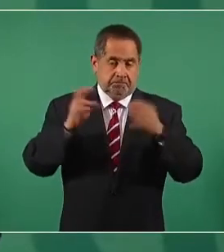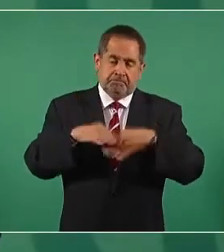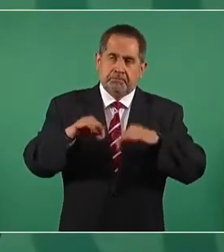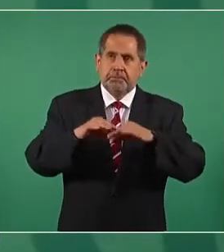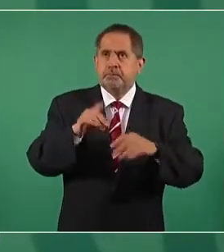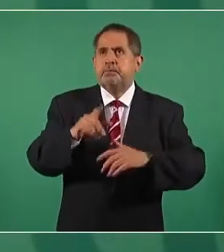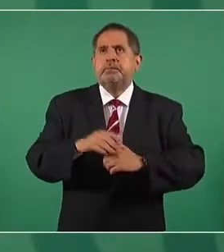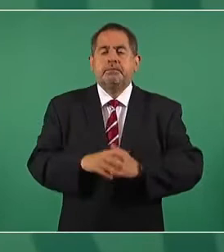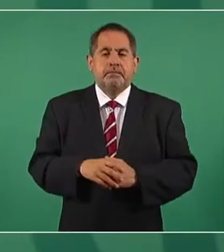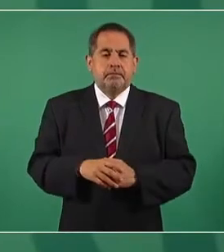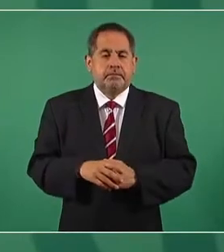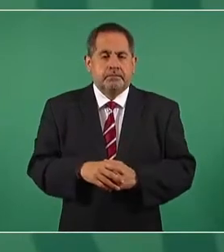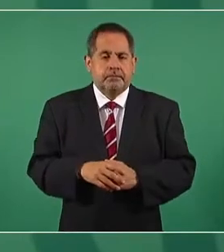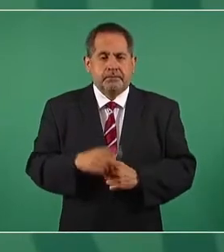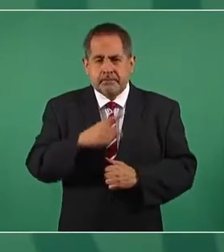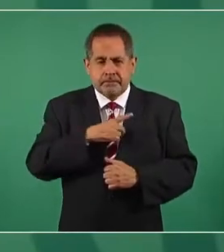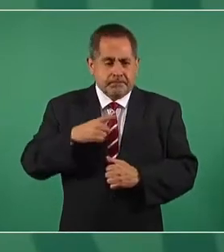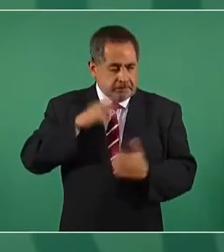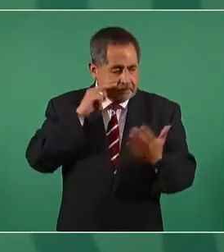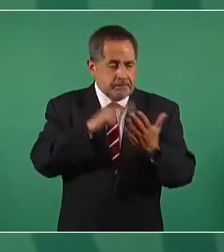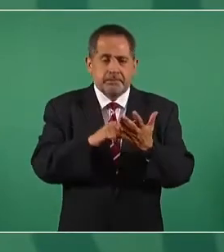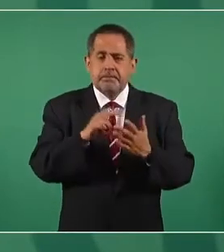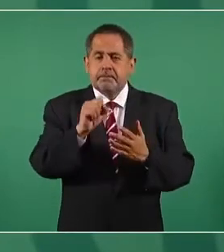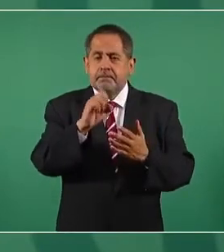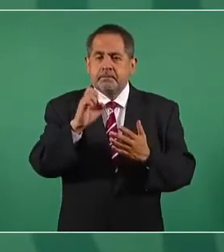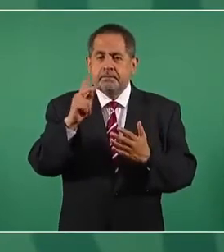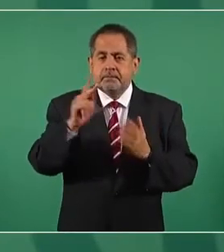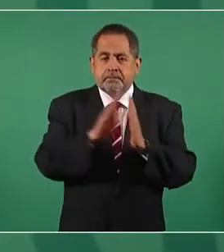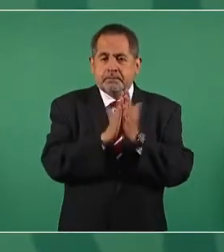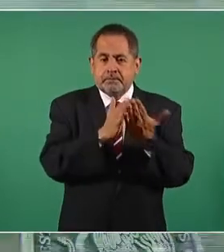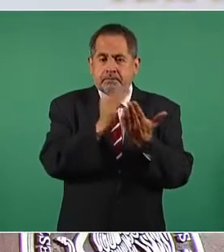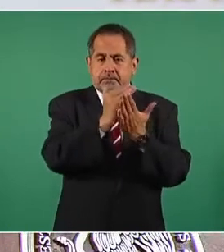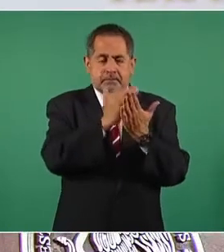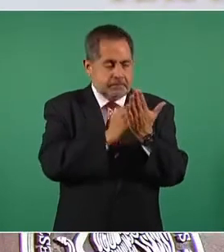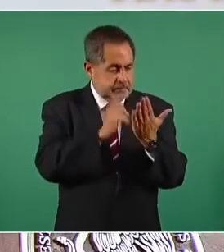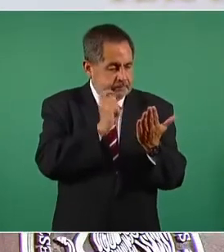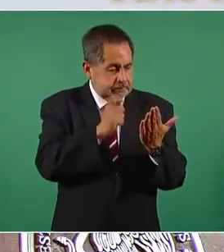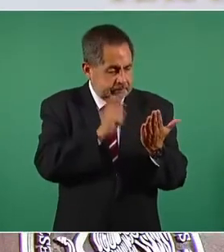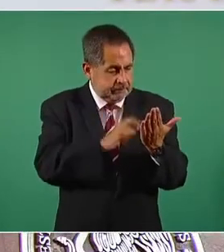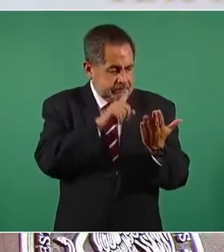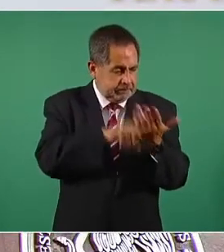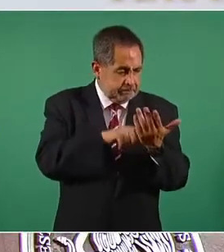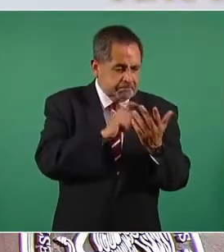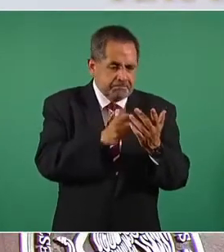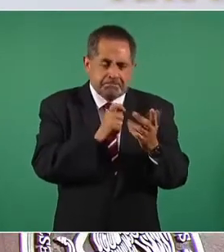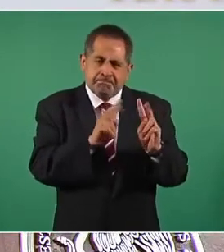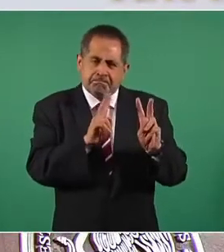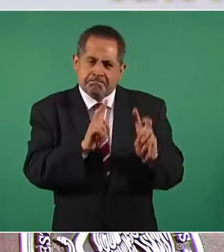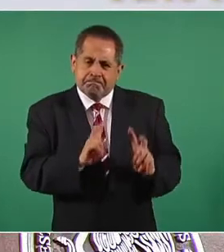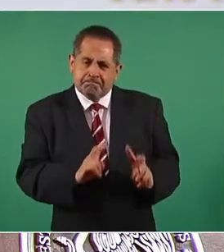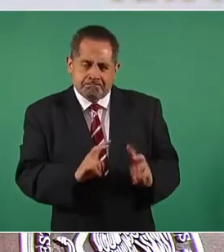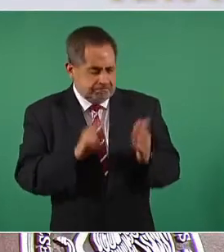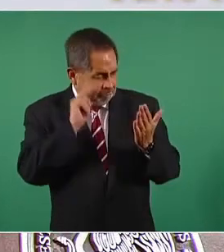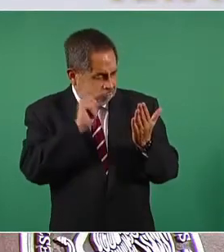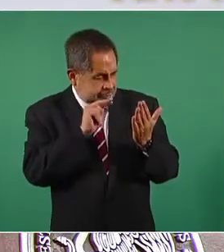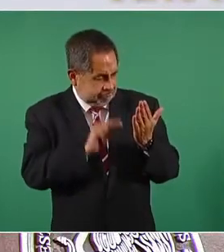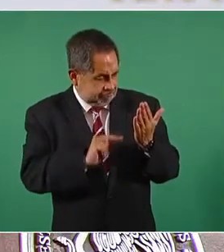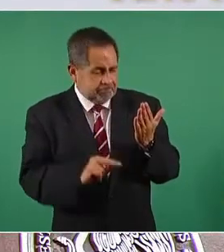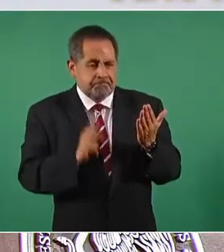Tenemos que revisar los contenidos de los libros, porque